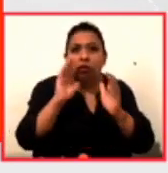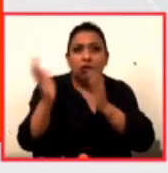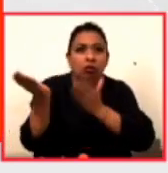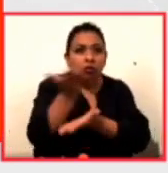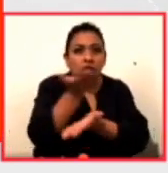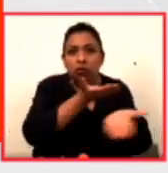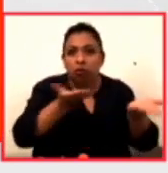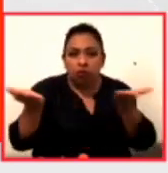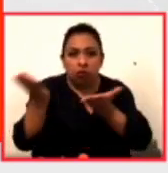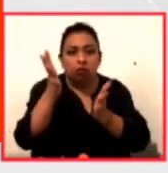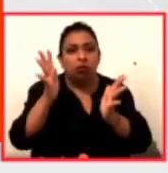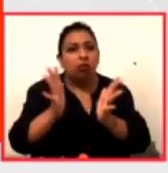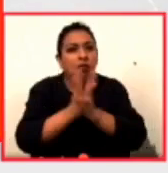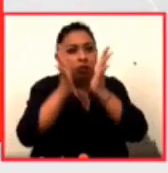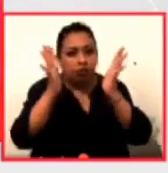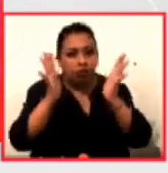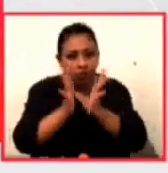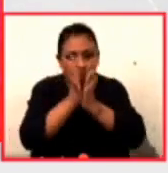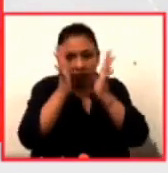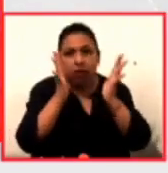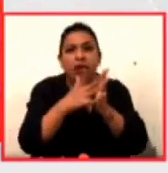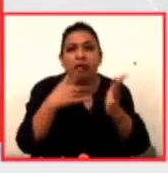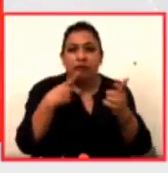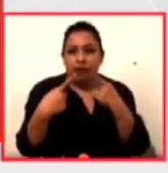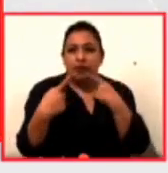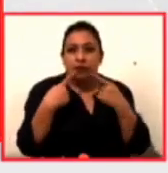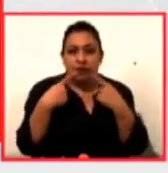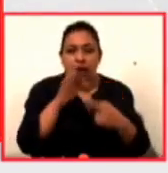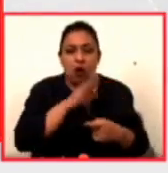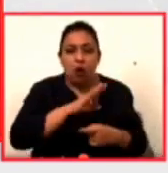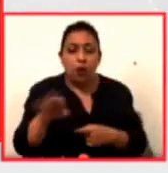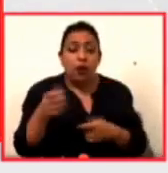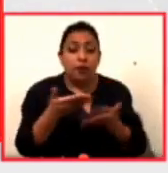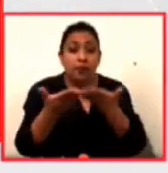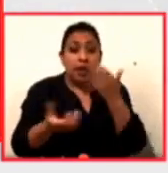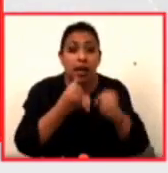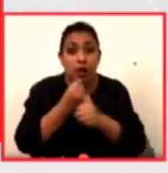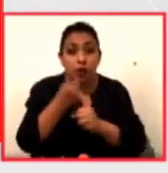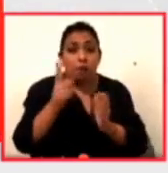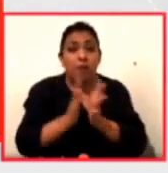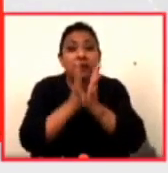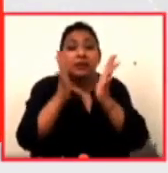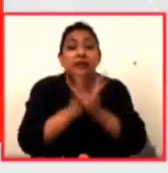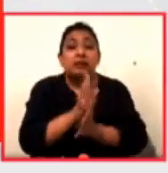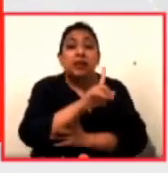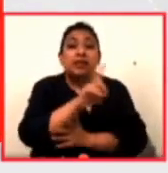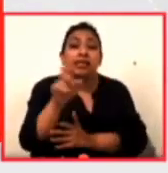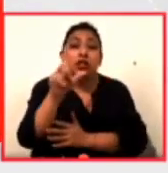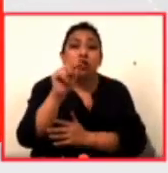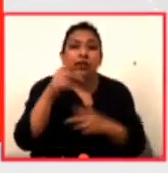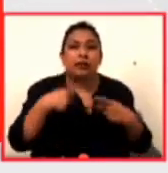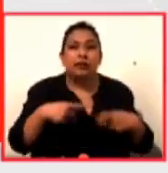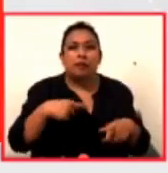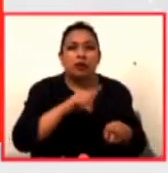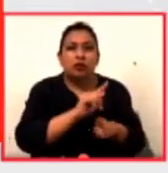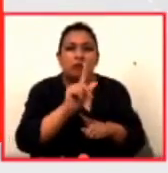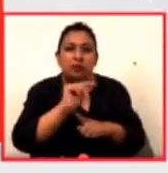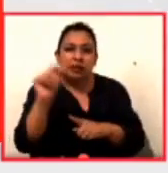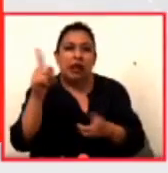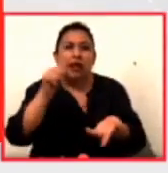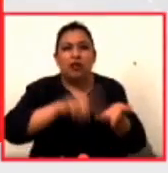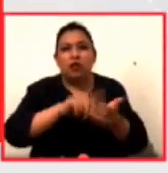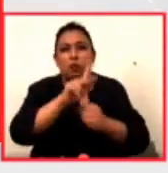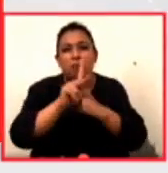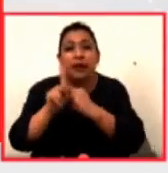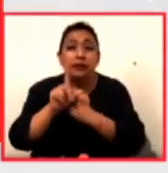colaboración y en diálogo. Este año participan más de 170 especialistas de 20 países, entre